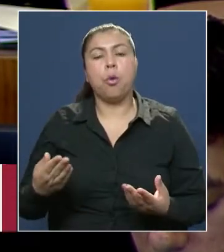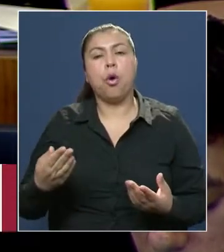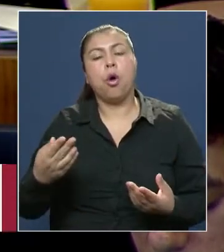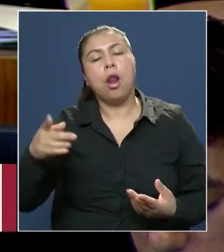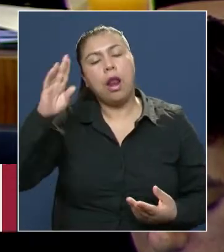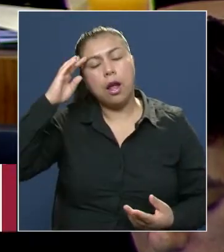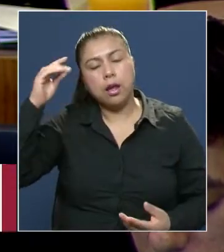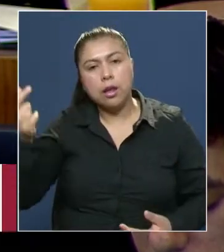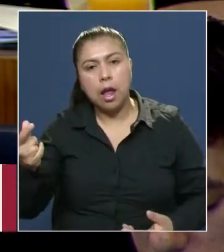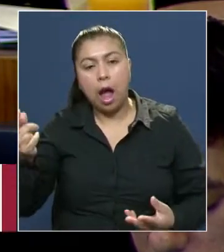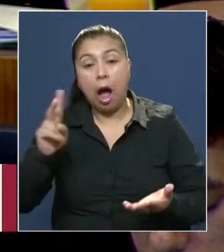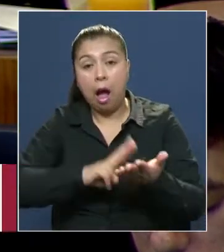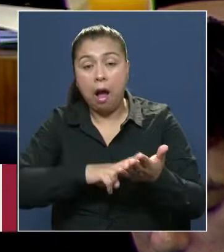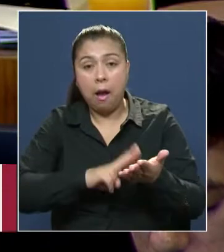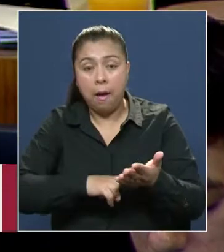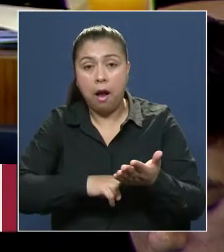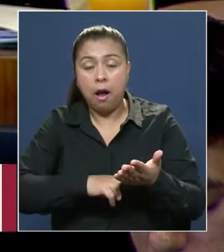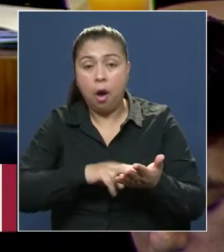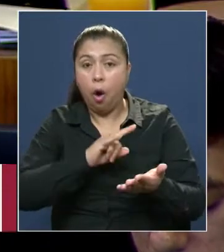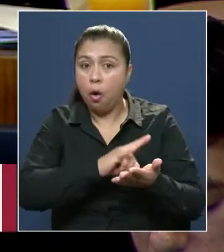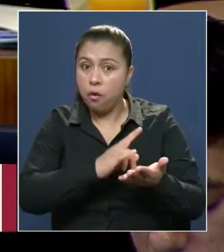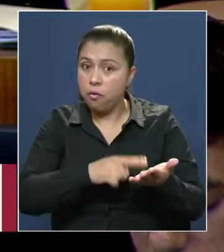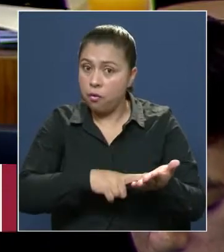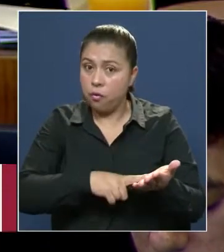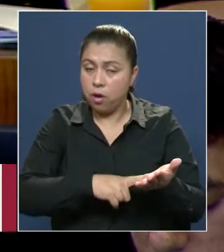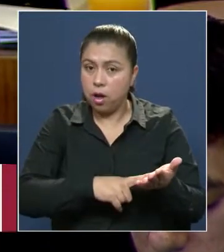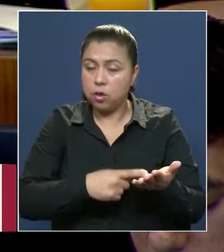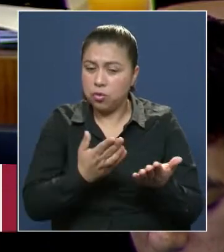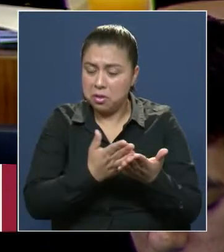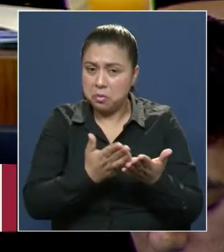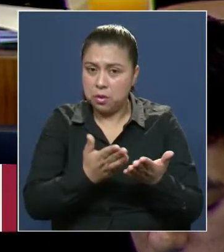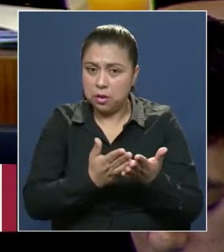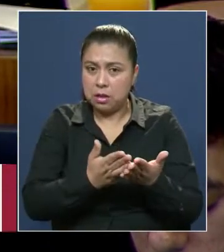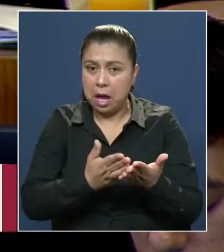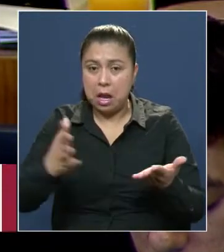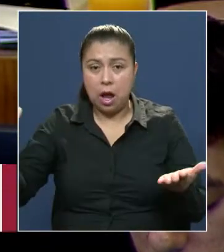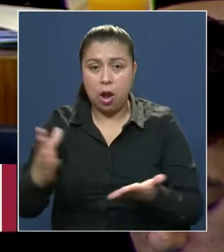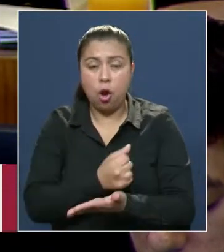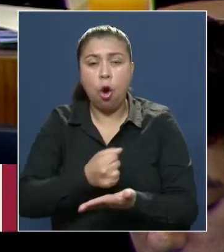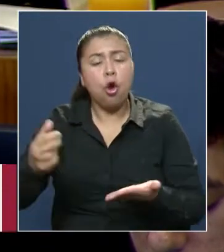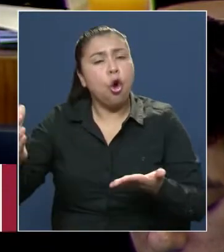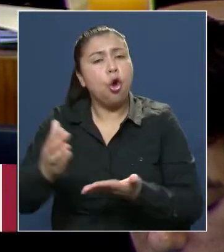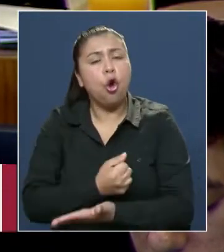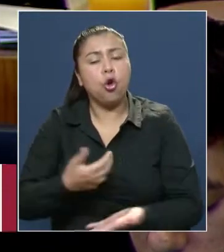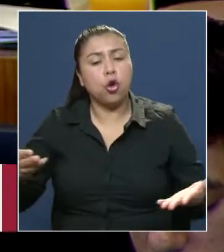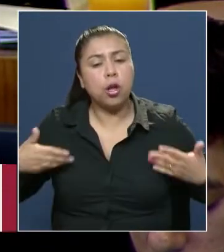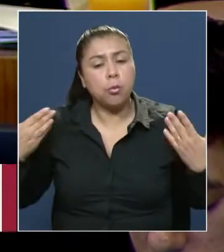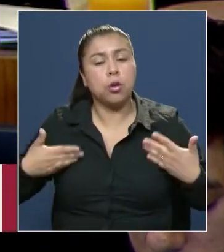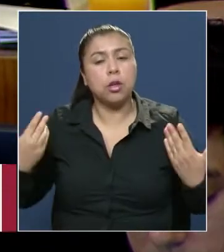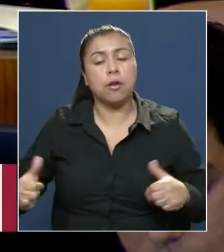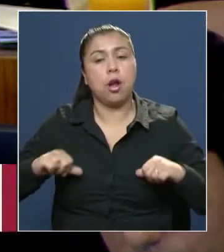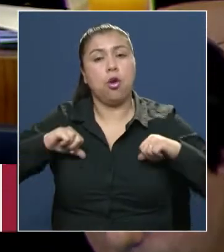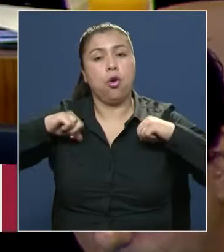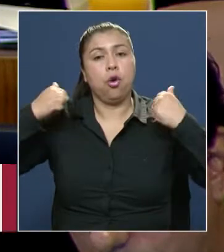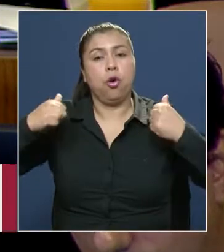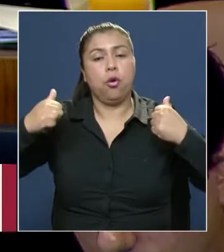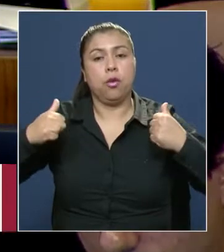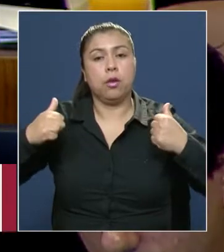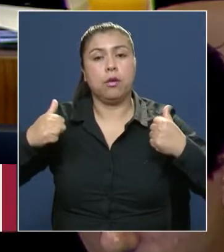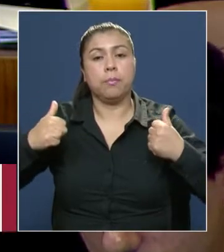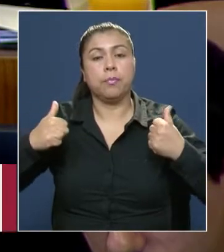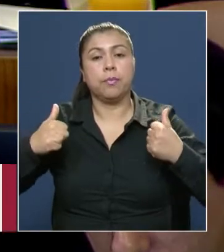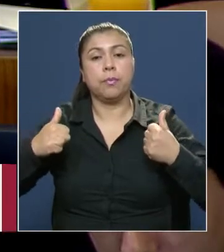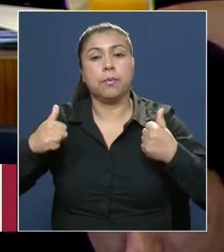verificación, la posibilidad de tener logros, logros que motiven a nuestros jóvenes. O las